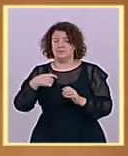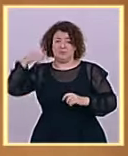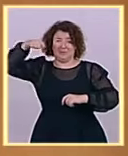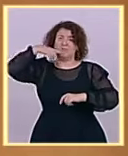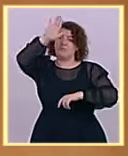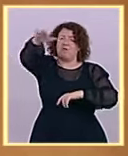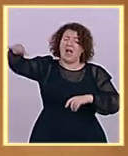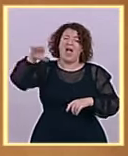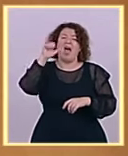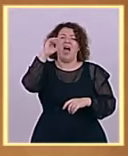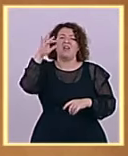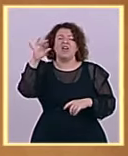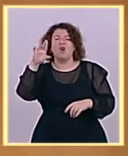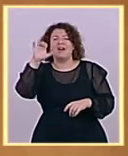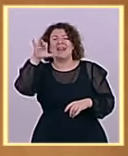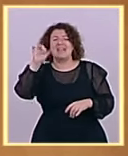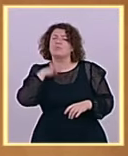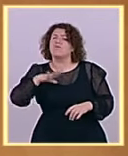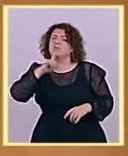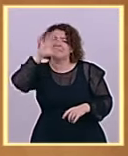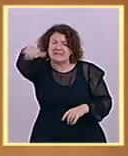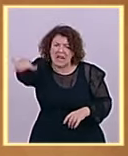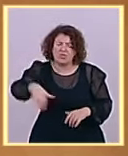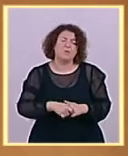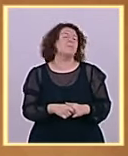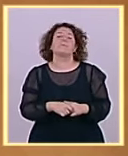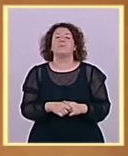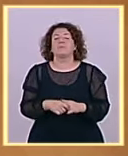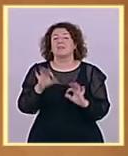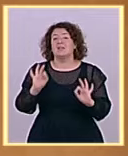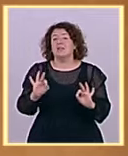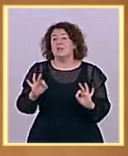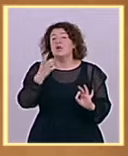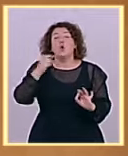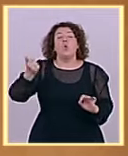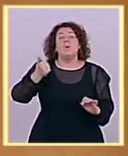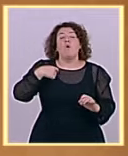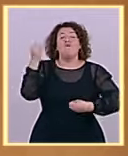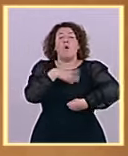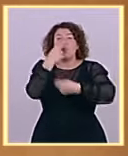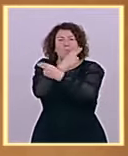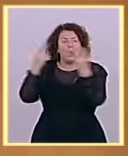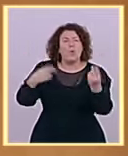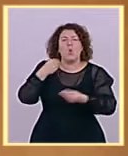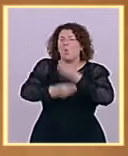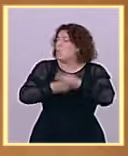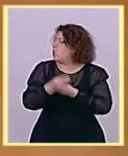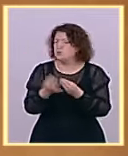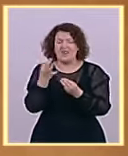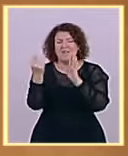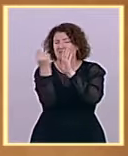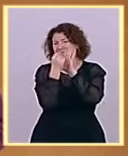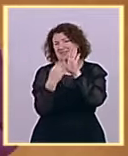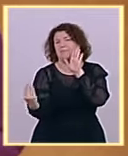todo uso irregular o arbitrario de los fondos públicos tiene que estar tipificado en el Código Penal. Y, por tanto,